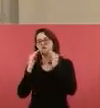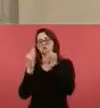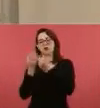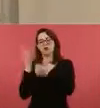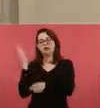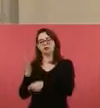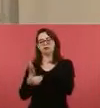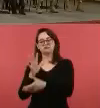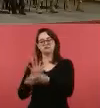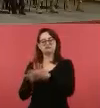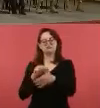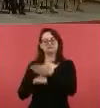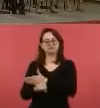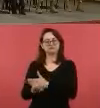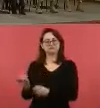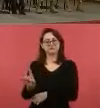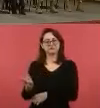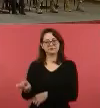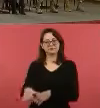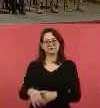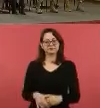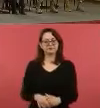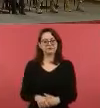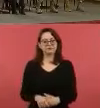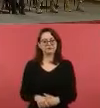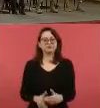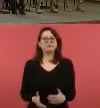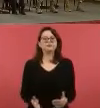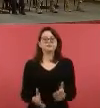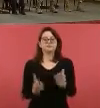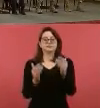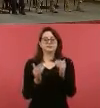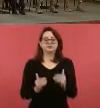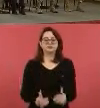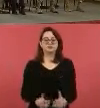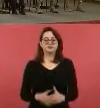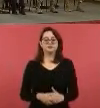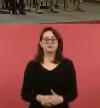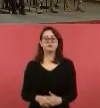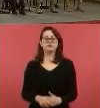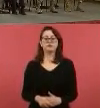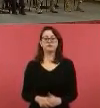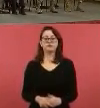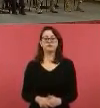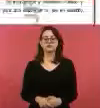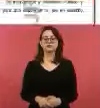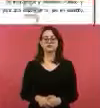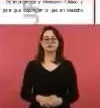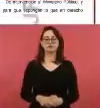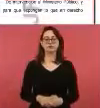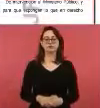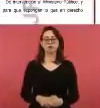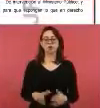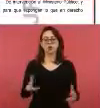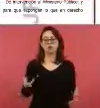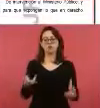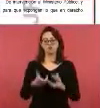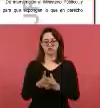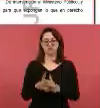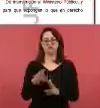Adelante. Aquí relacionado con un acusado por los delitos de homicidio doloso